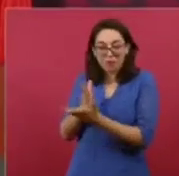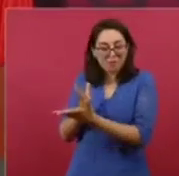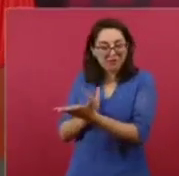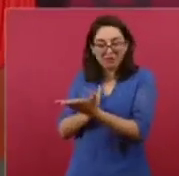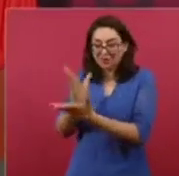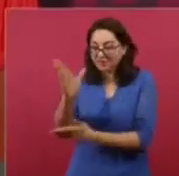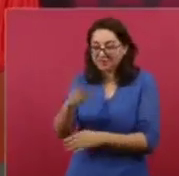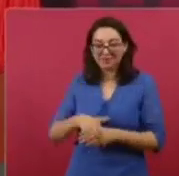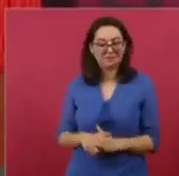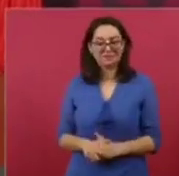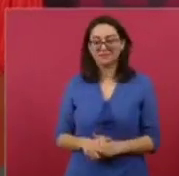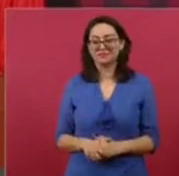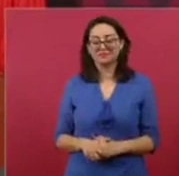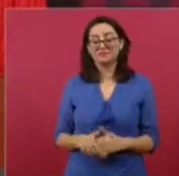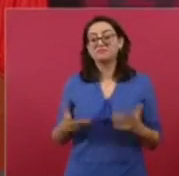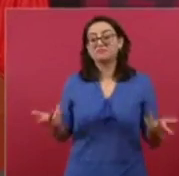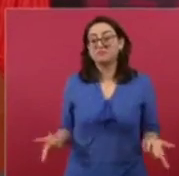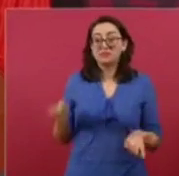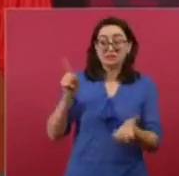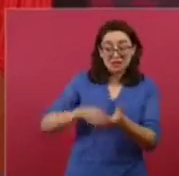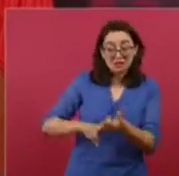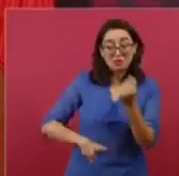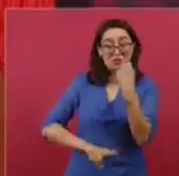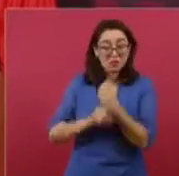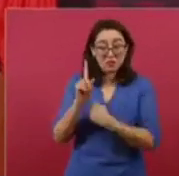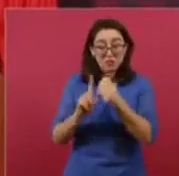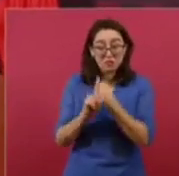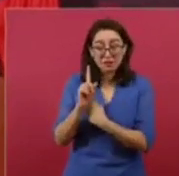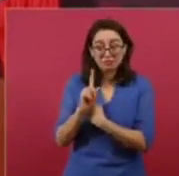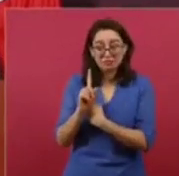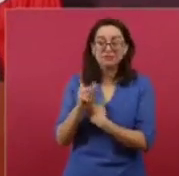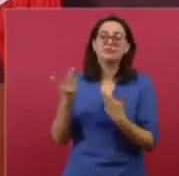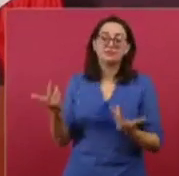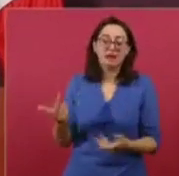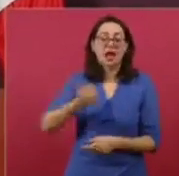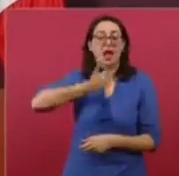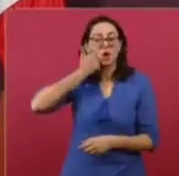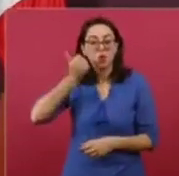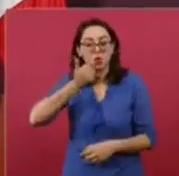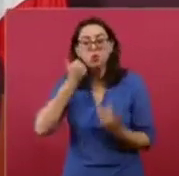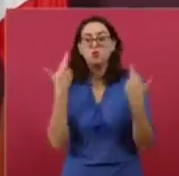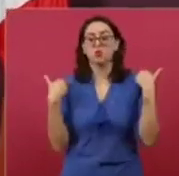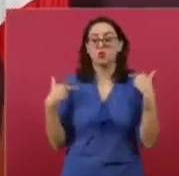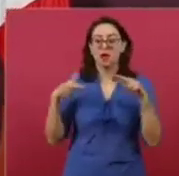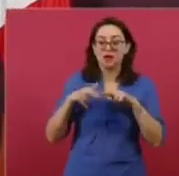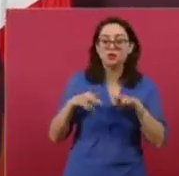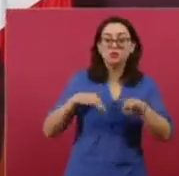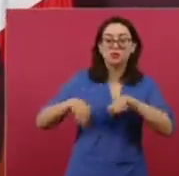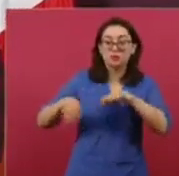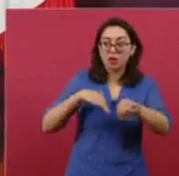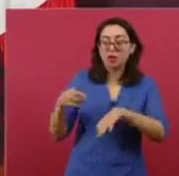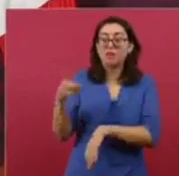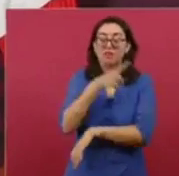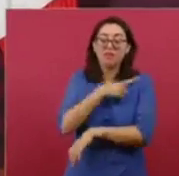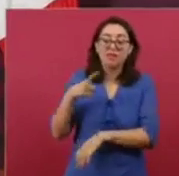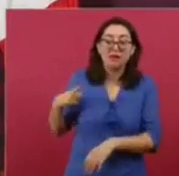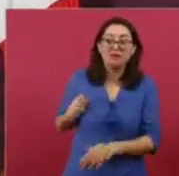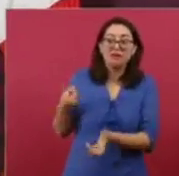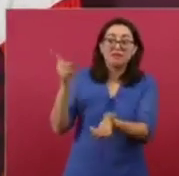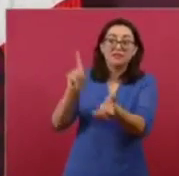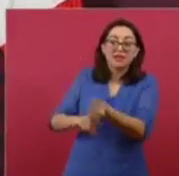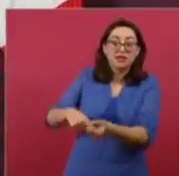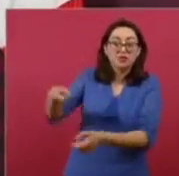alumnos, a los trabajadores, a los académicos, ellos son